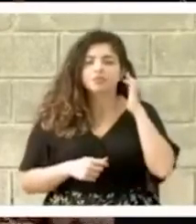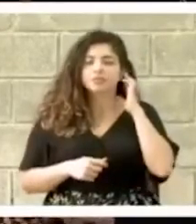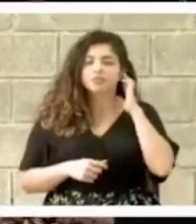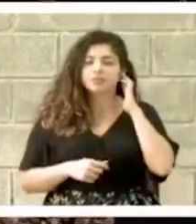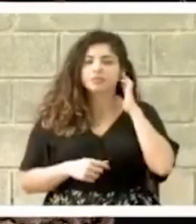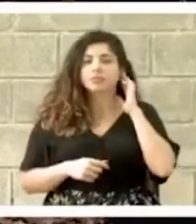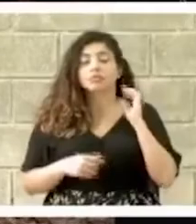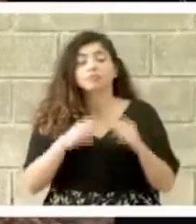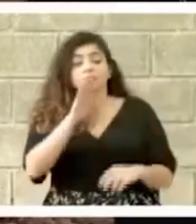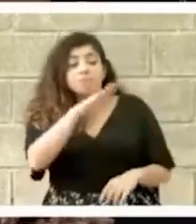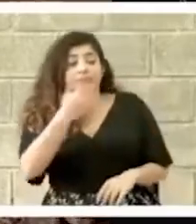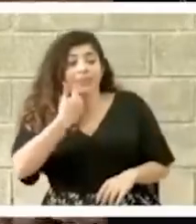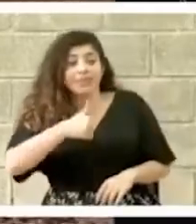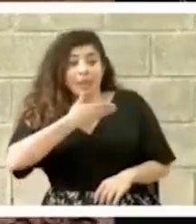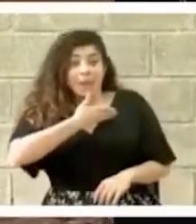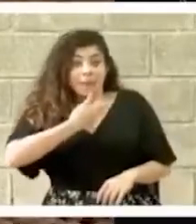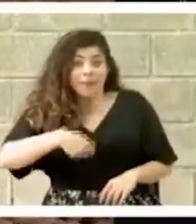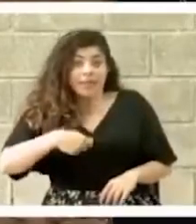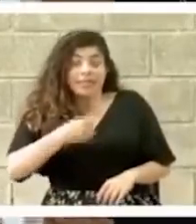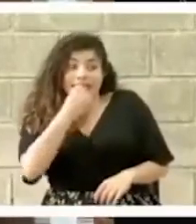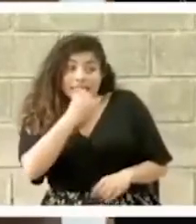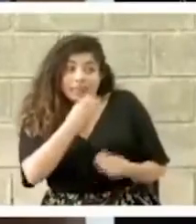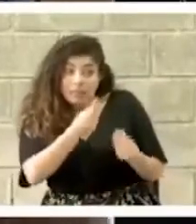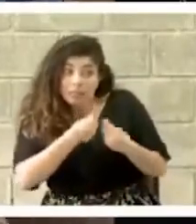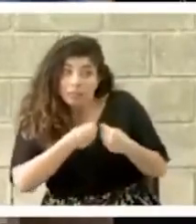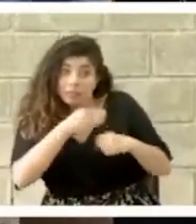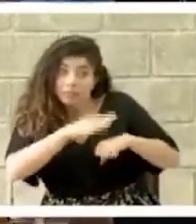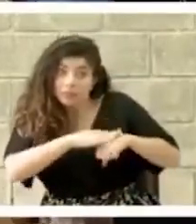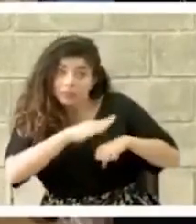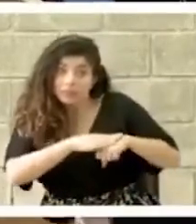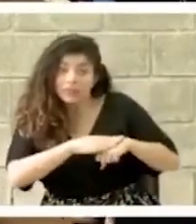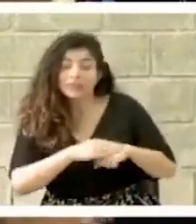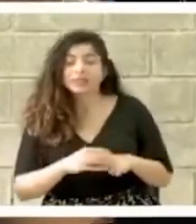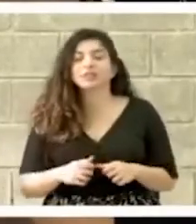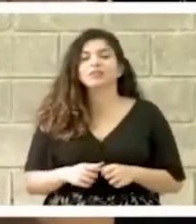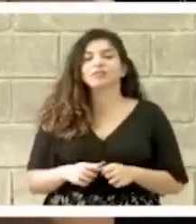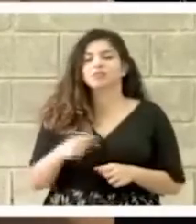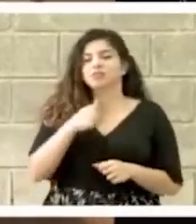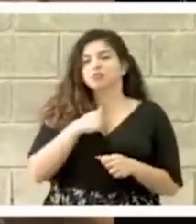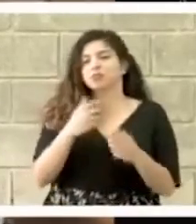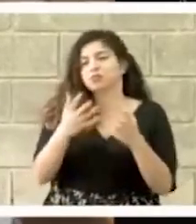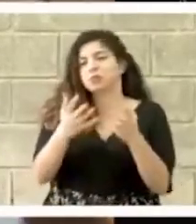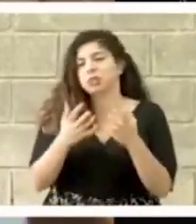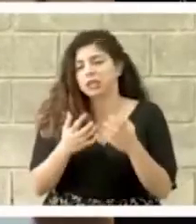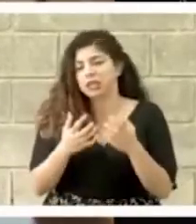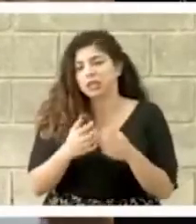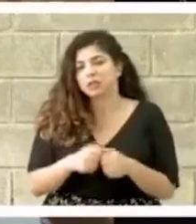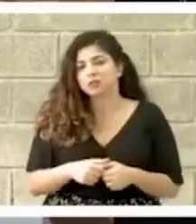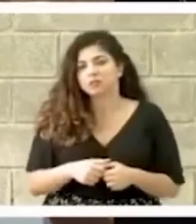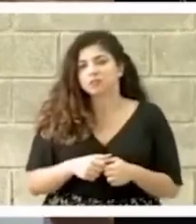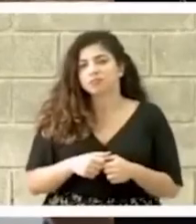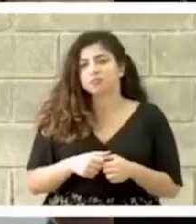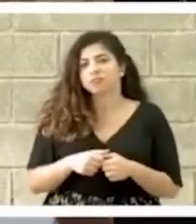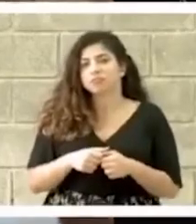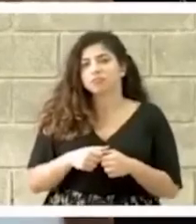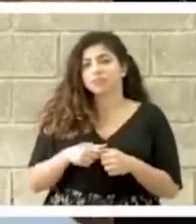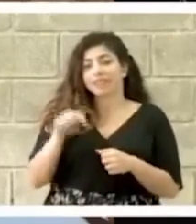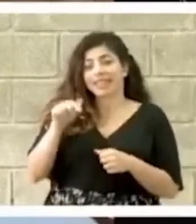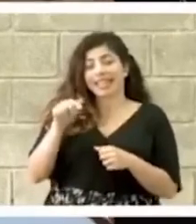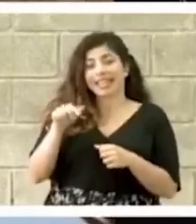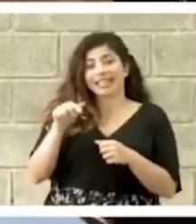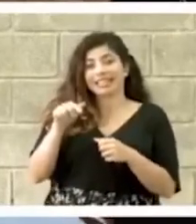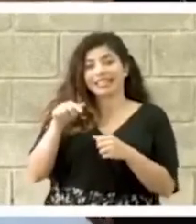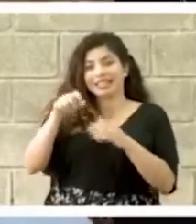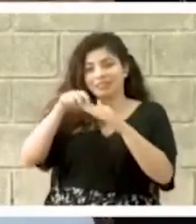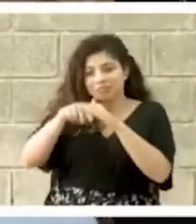Y señor Presidente, si me lo permite, yo quisiera entrar en este enlace.